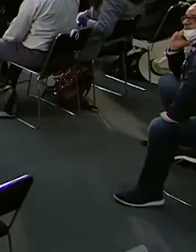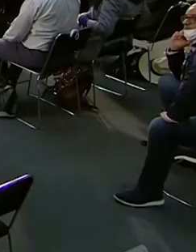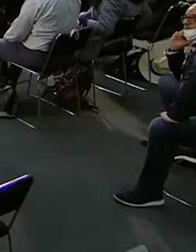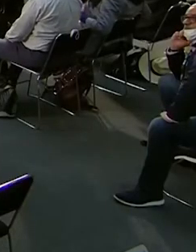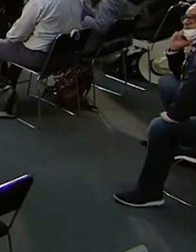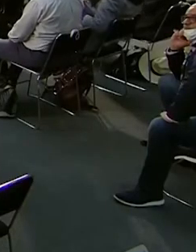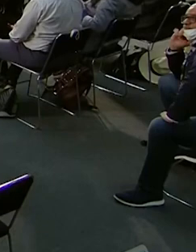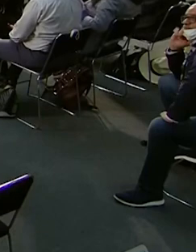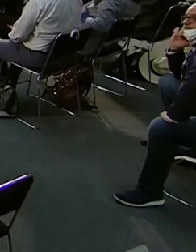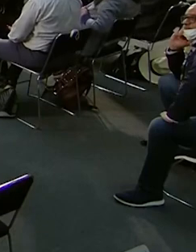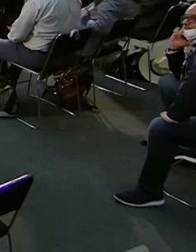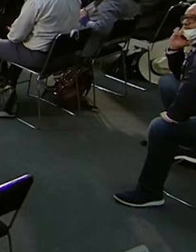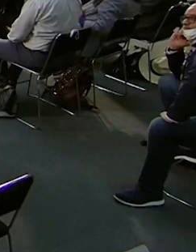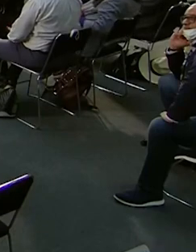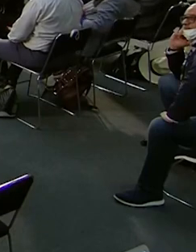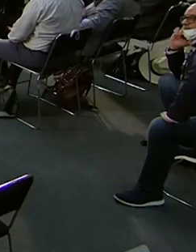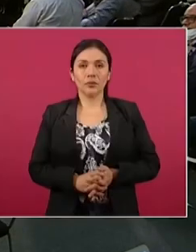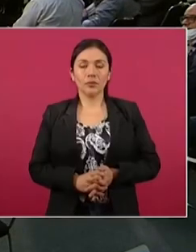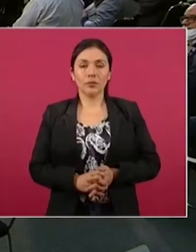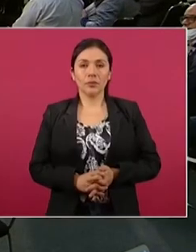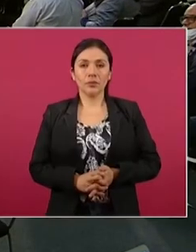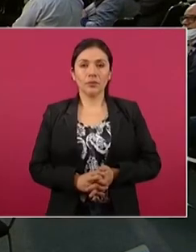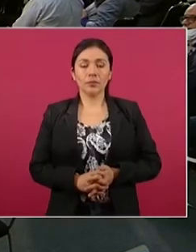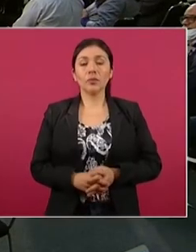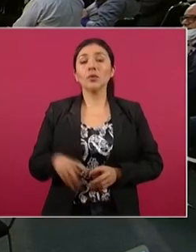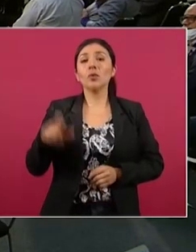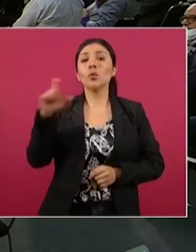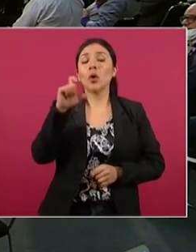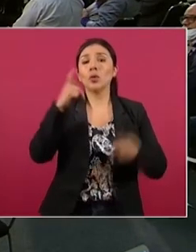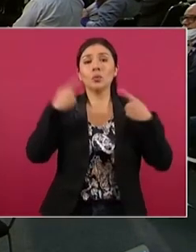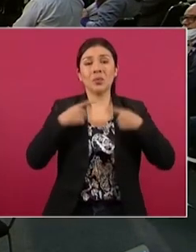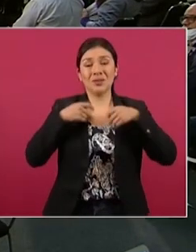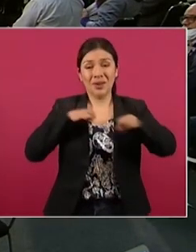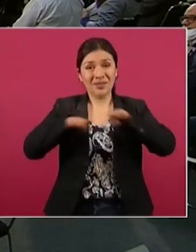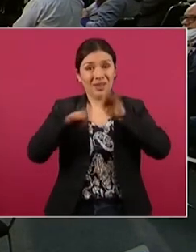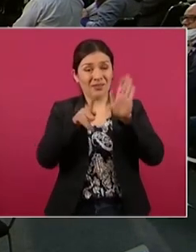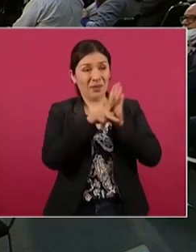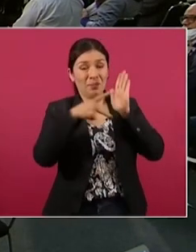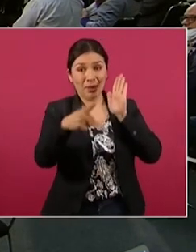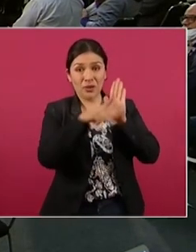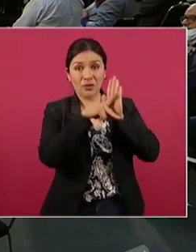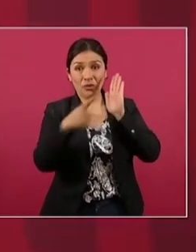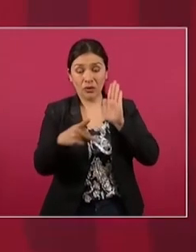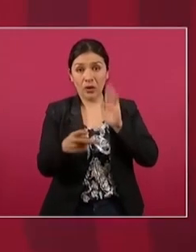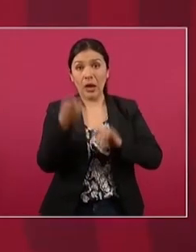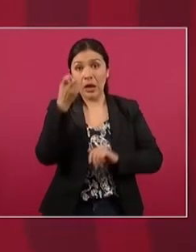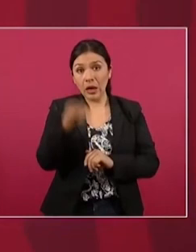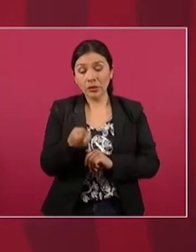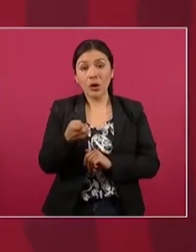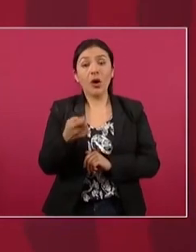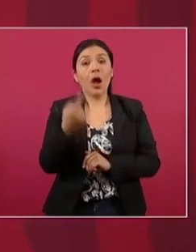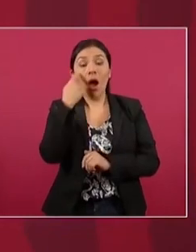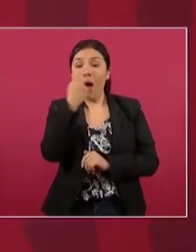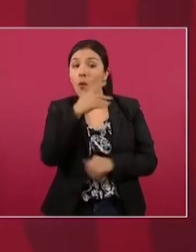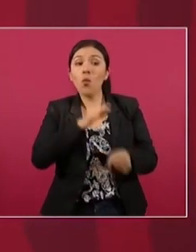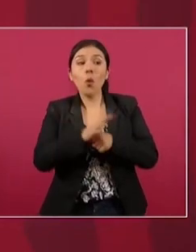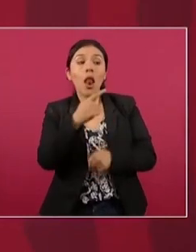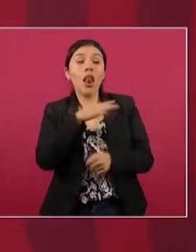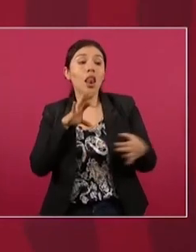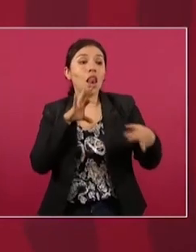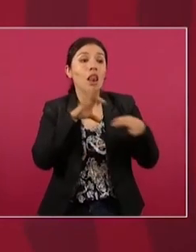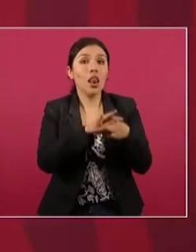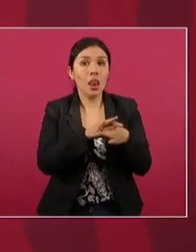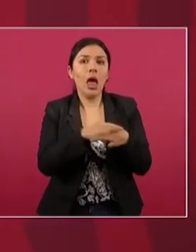presidente, porque el asunto es que es muy sencillo matarse y aplaudir. Esa es la visión de proceso. Y fíjate que